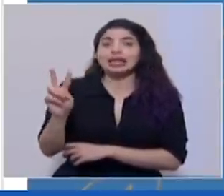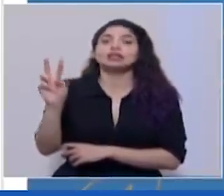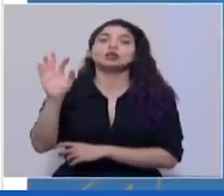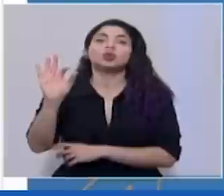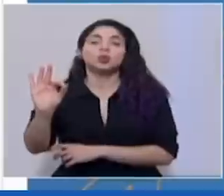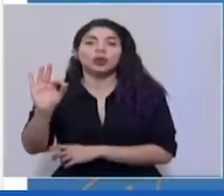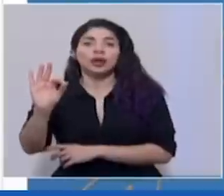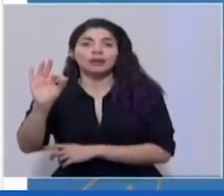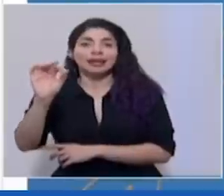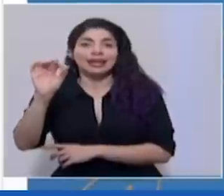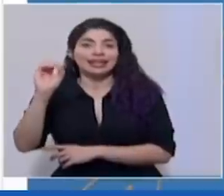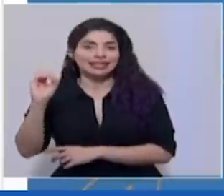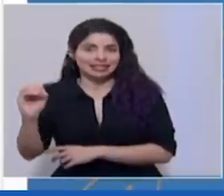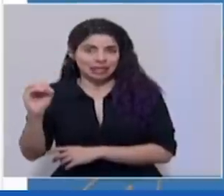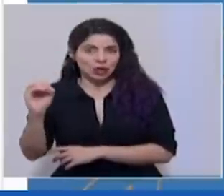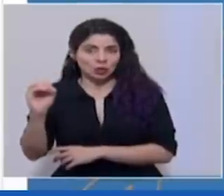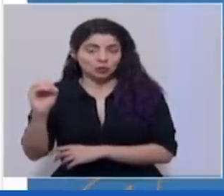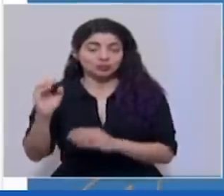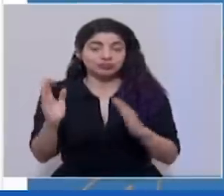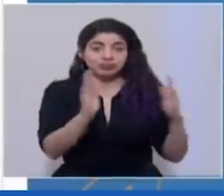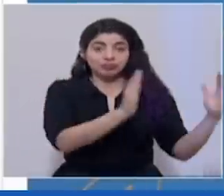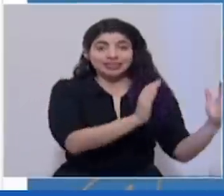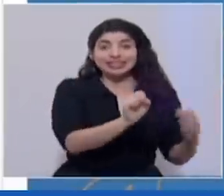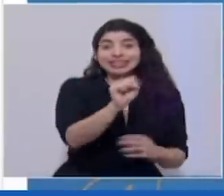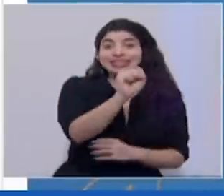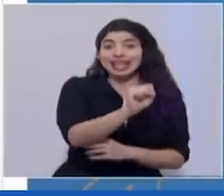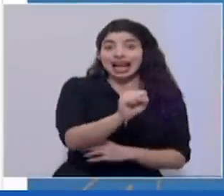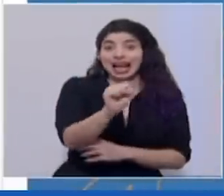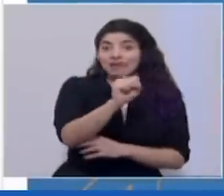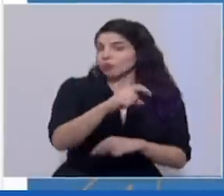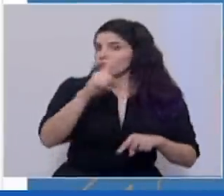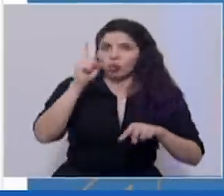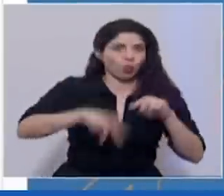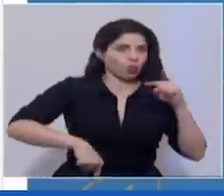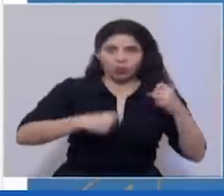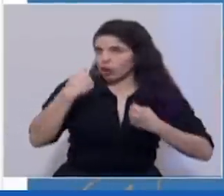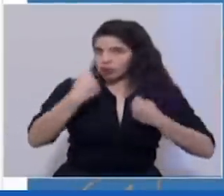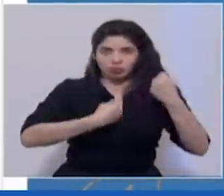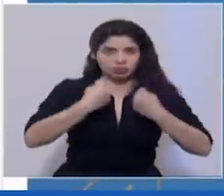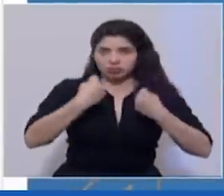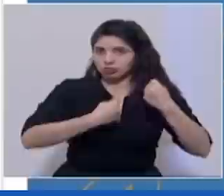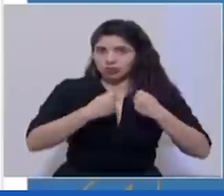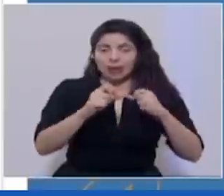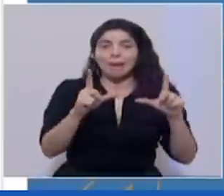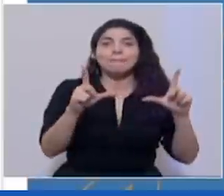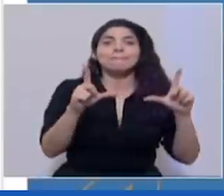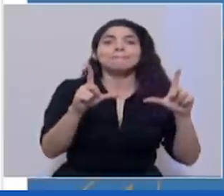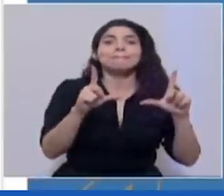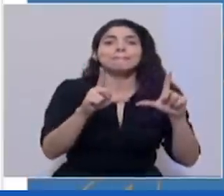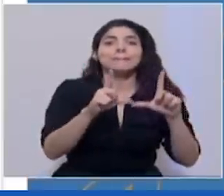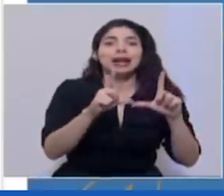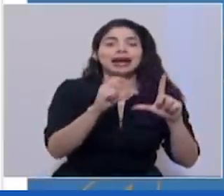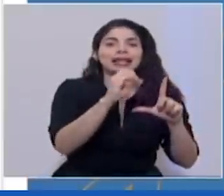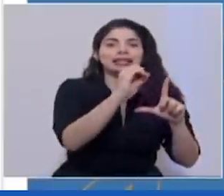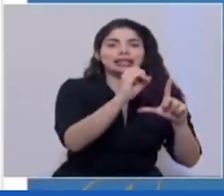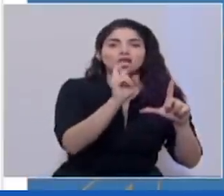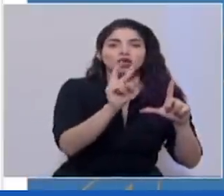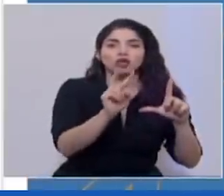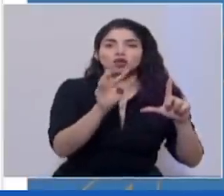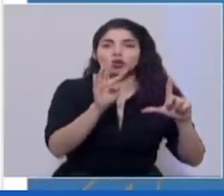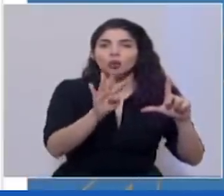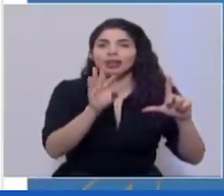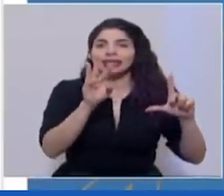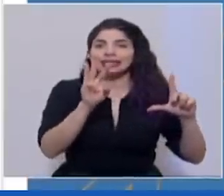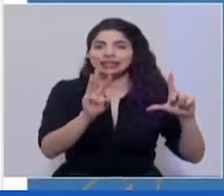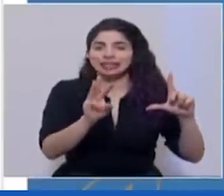placa nueve y cero. Los sábados no circulan las placas cero, dos, cuatro,